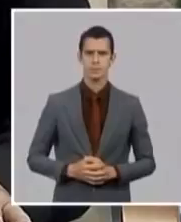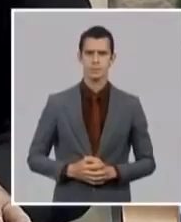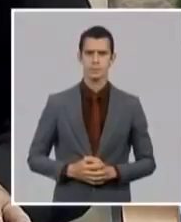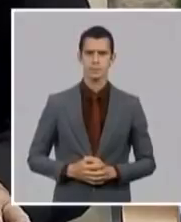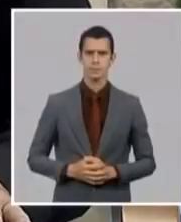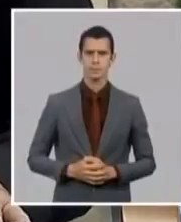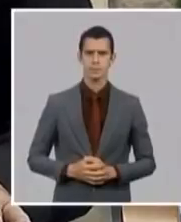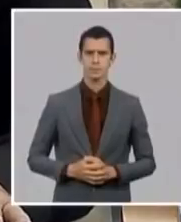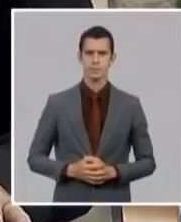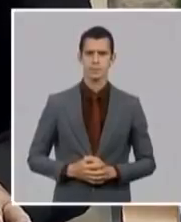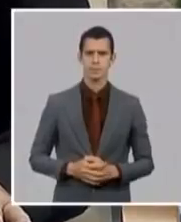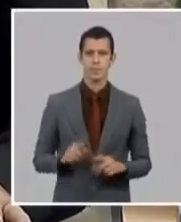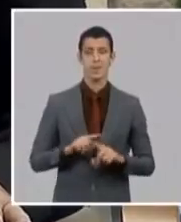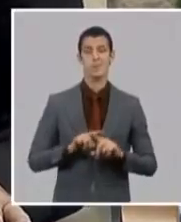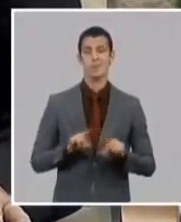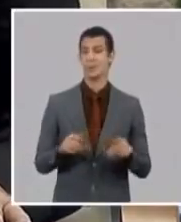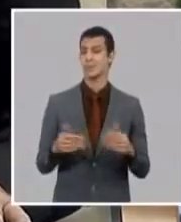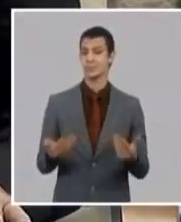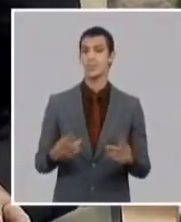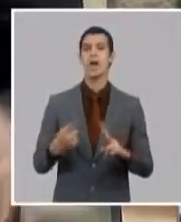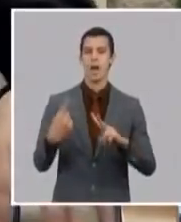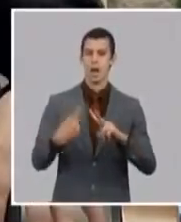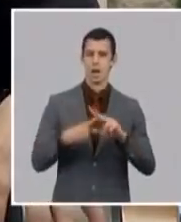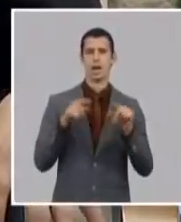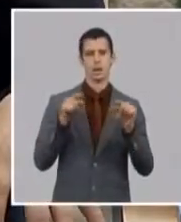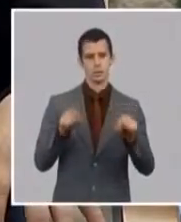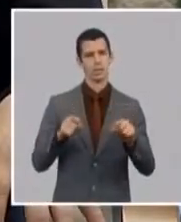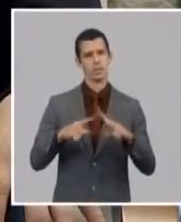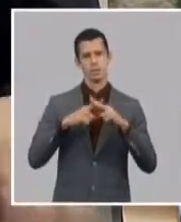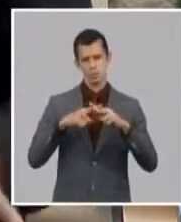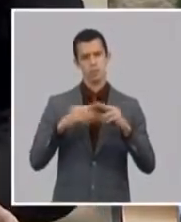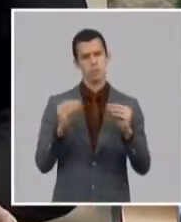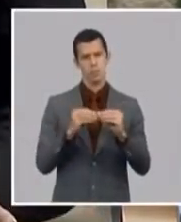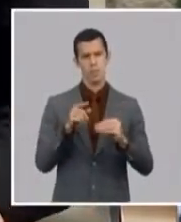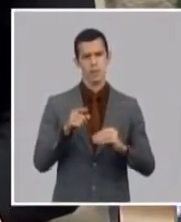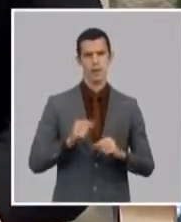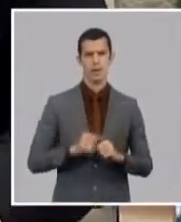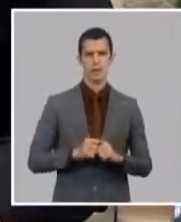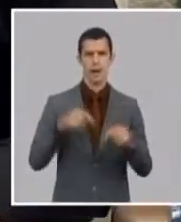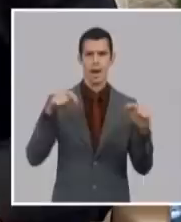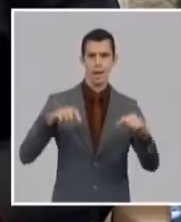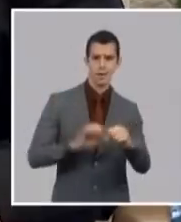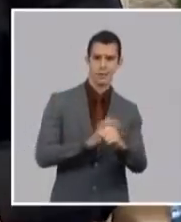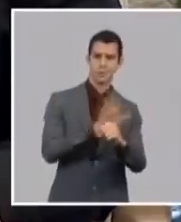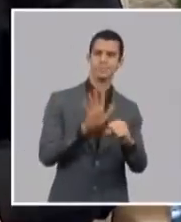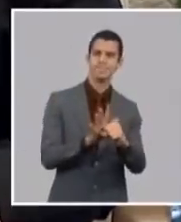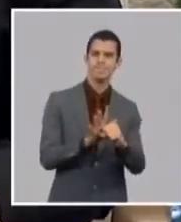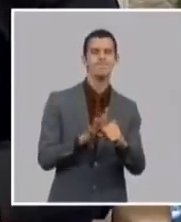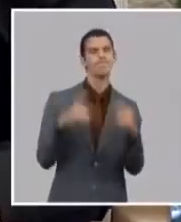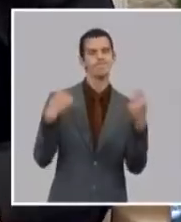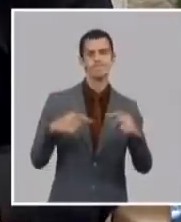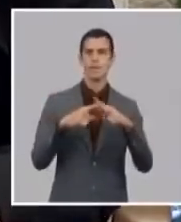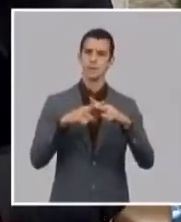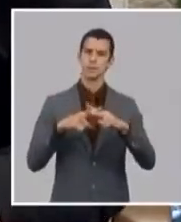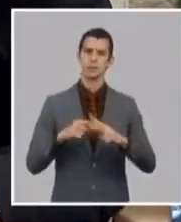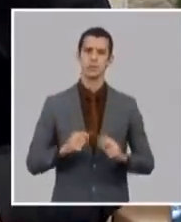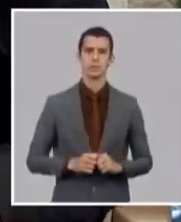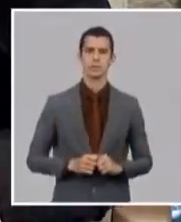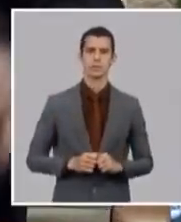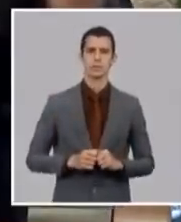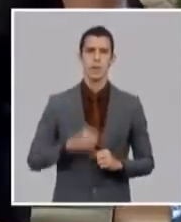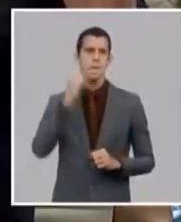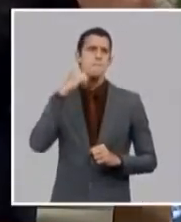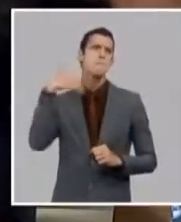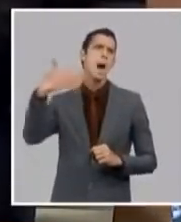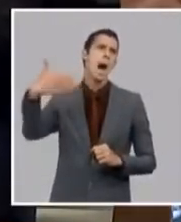necesidad de buscar una solución a este asunto y más en estos tiempos de COVID independientemente de la solución definitiva después